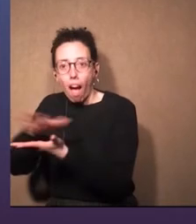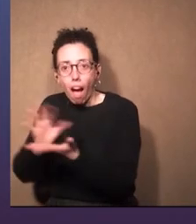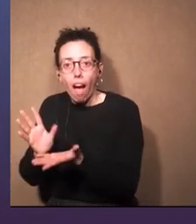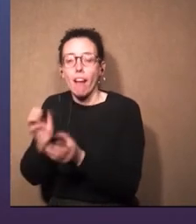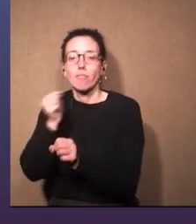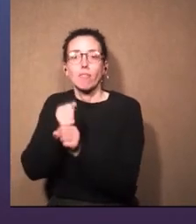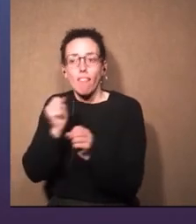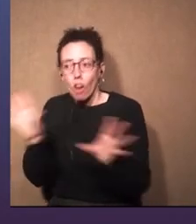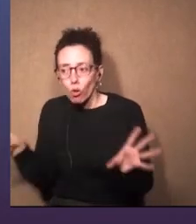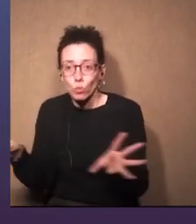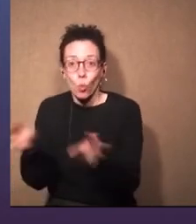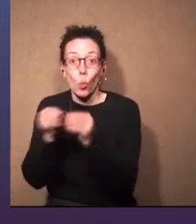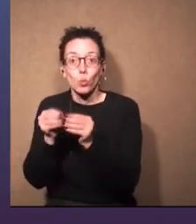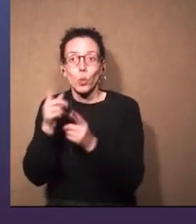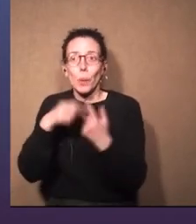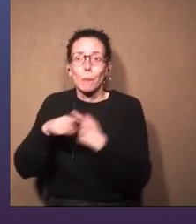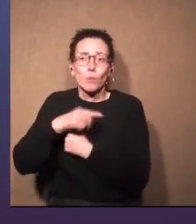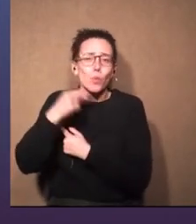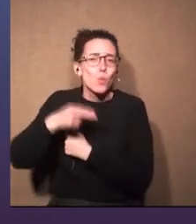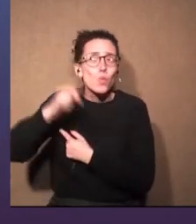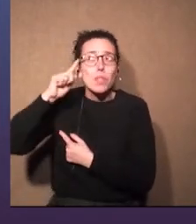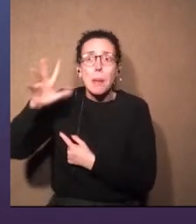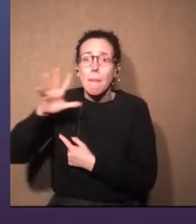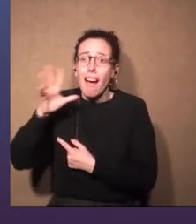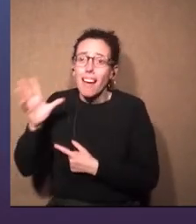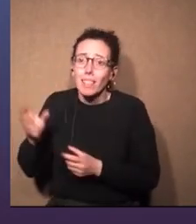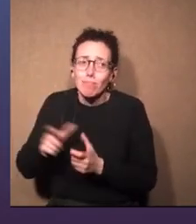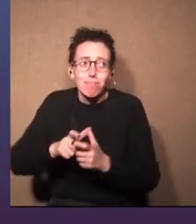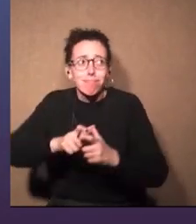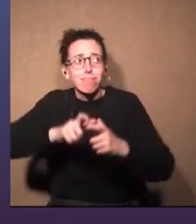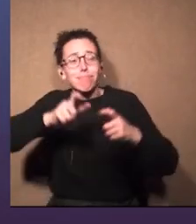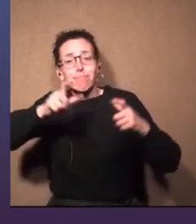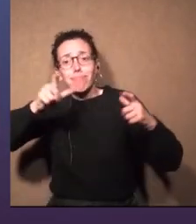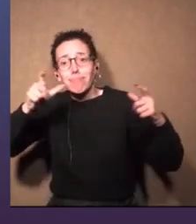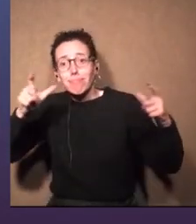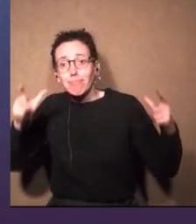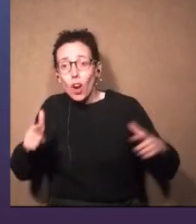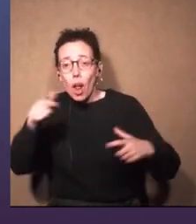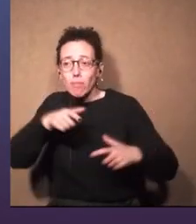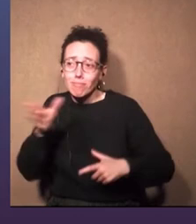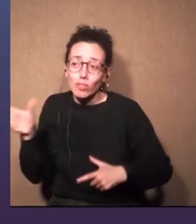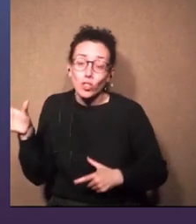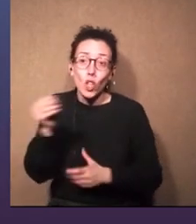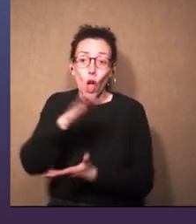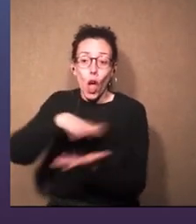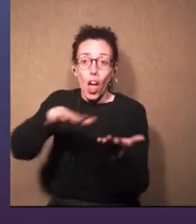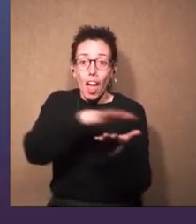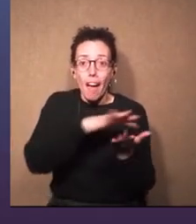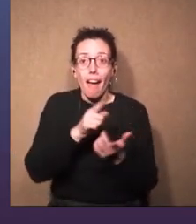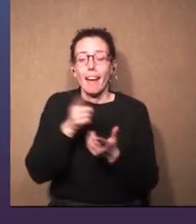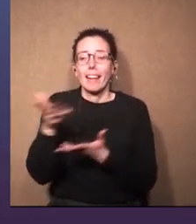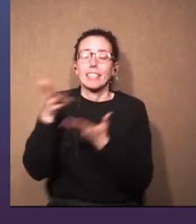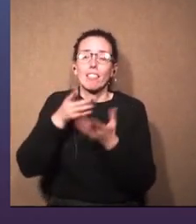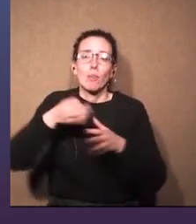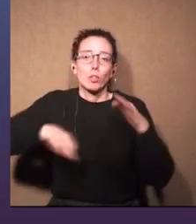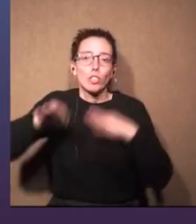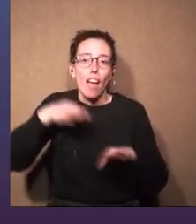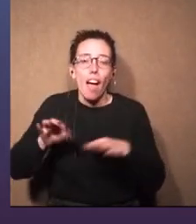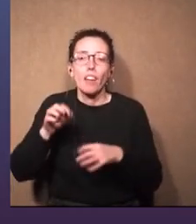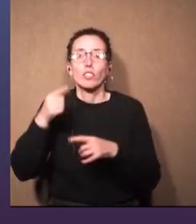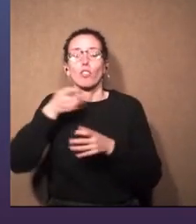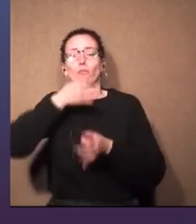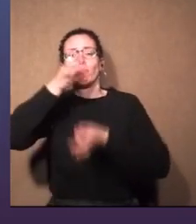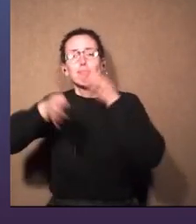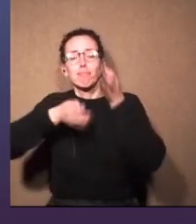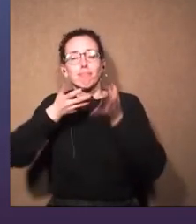áreas, trabajo en conjunto y todo, pero nunca imaginé que abarcara tanto al ser también tan diferente, recibimos